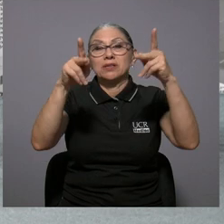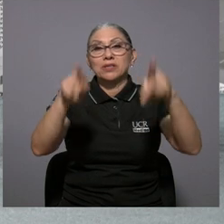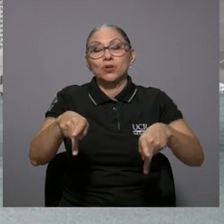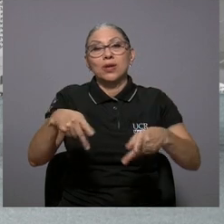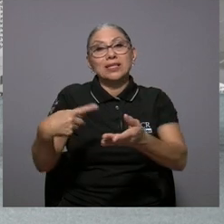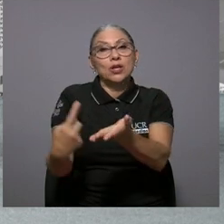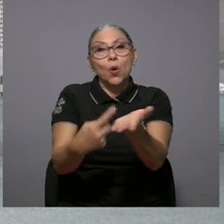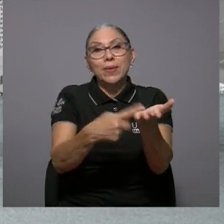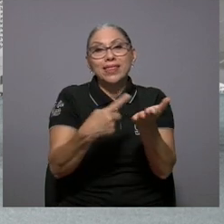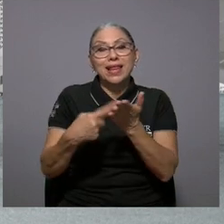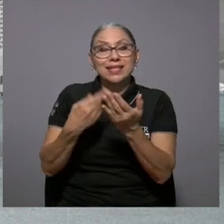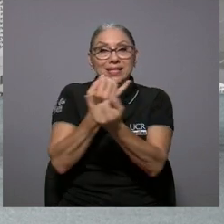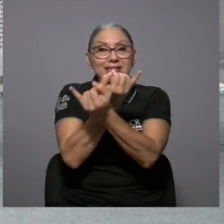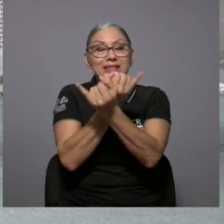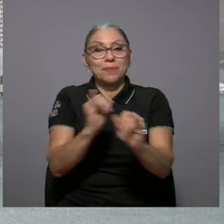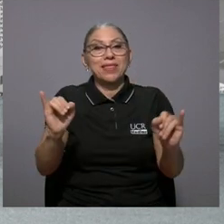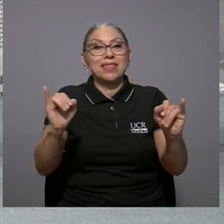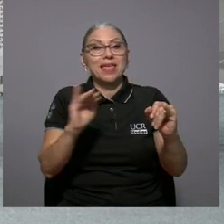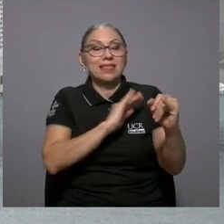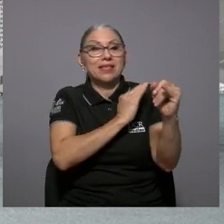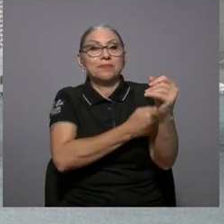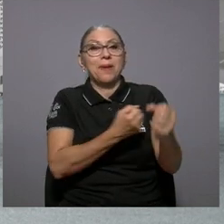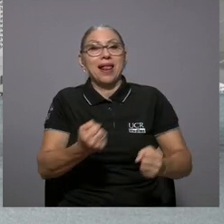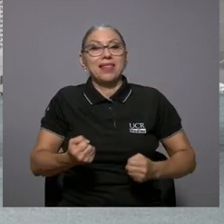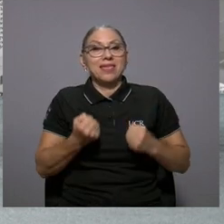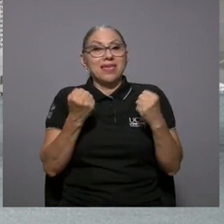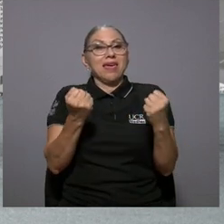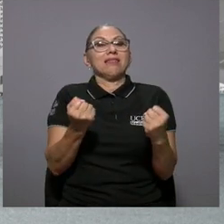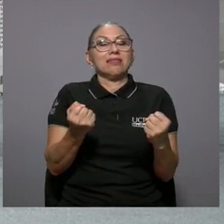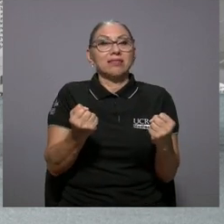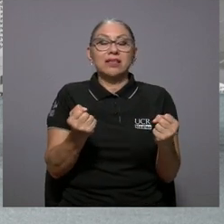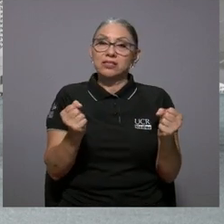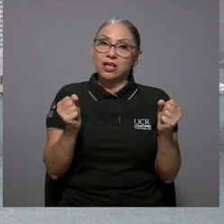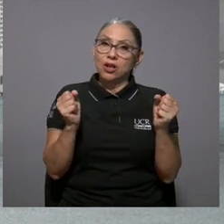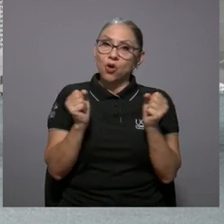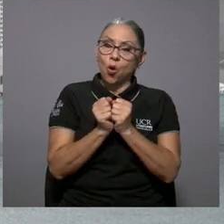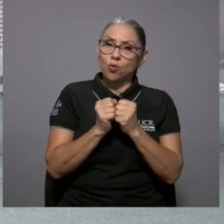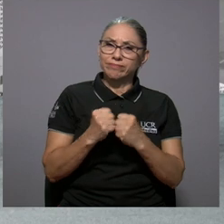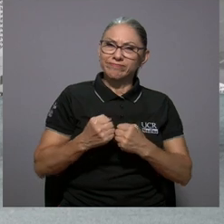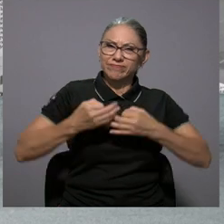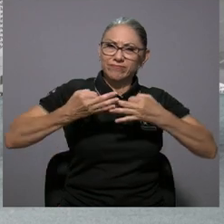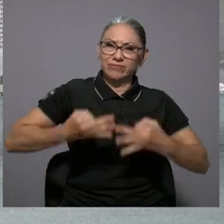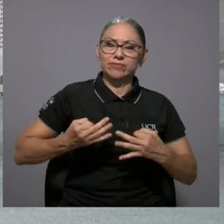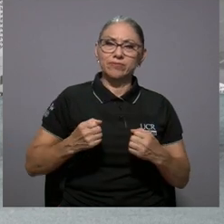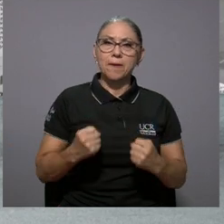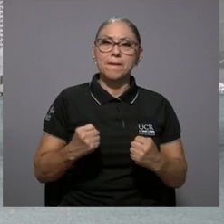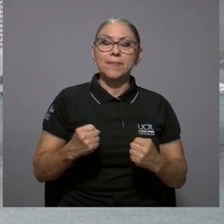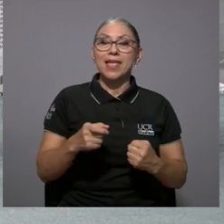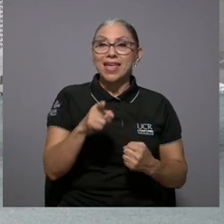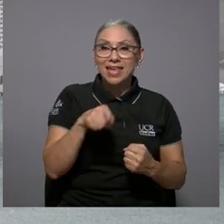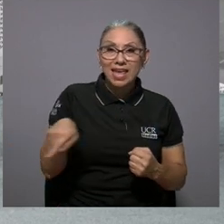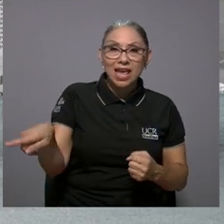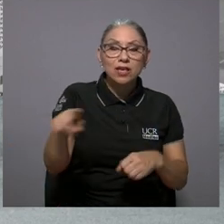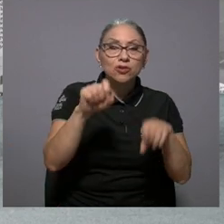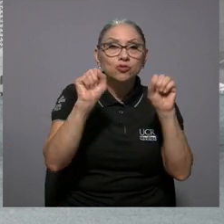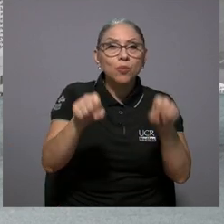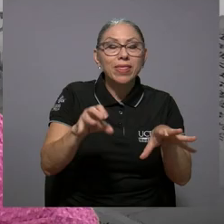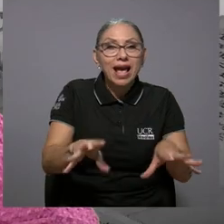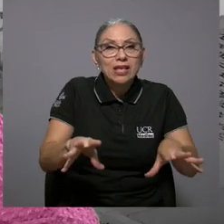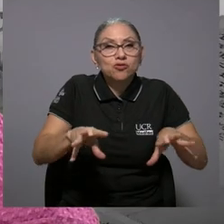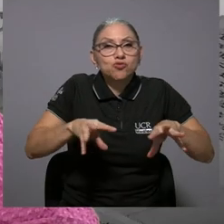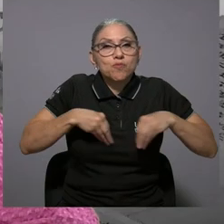comentaristas independientes valientes con la cabeza bien puesta sobre los hombros